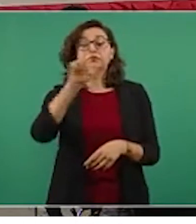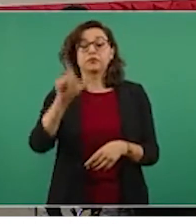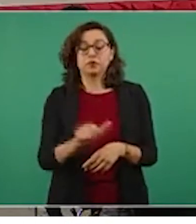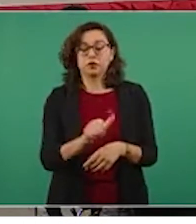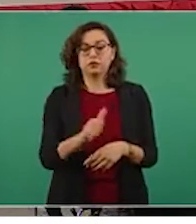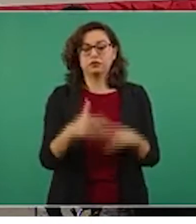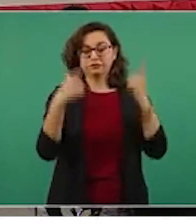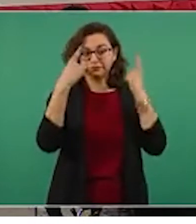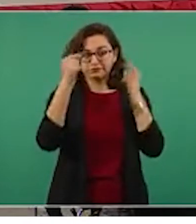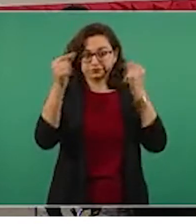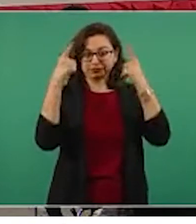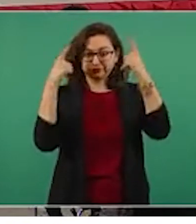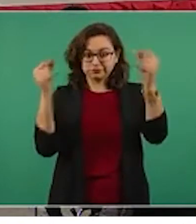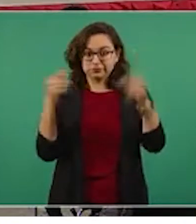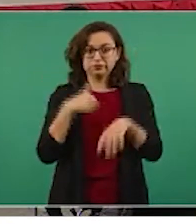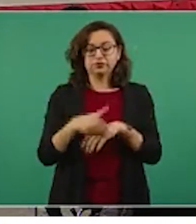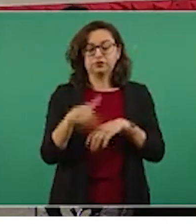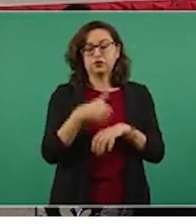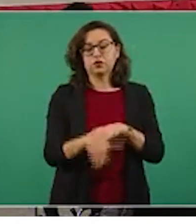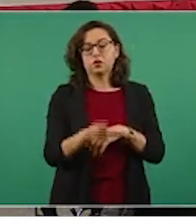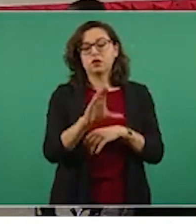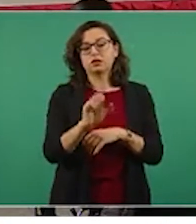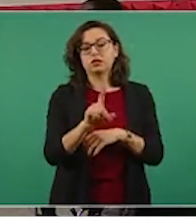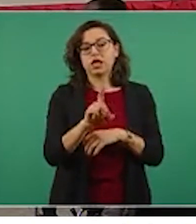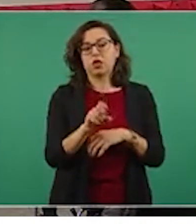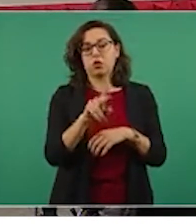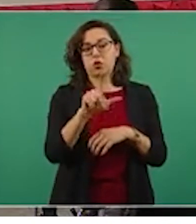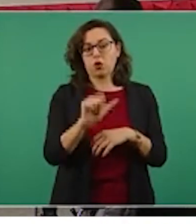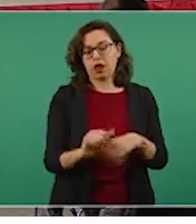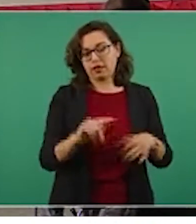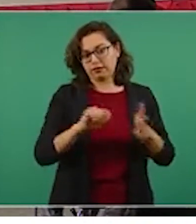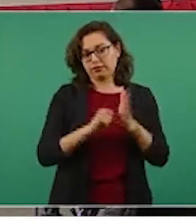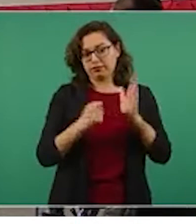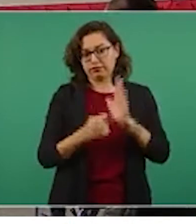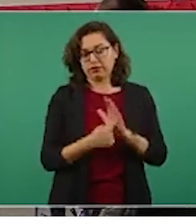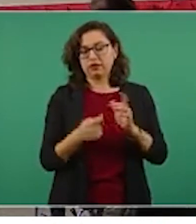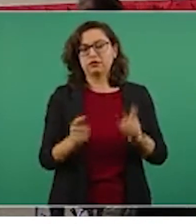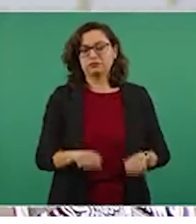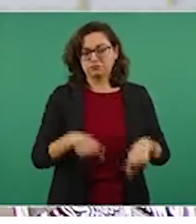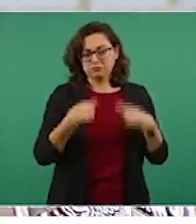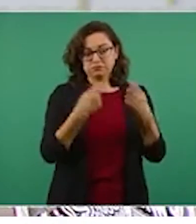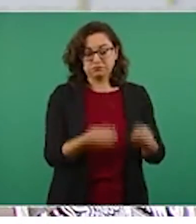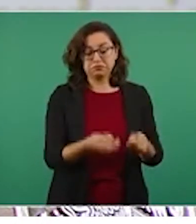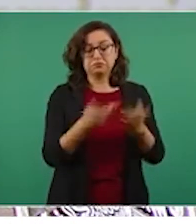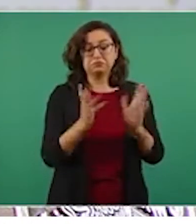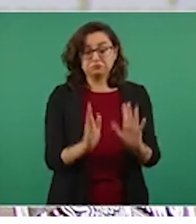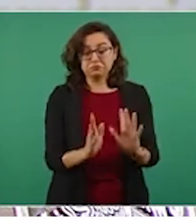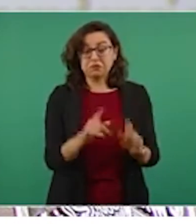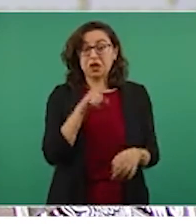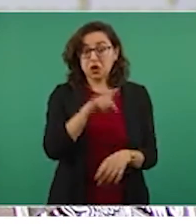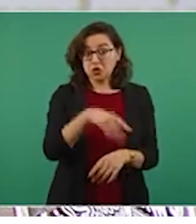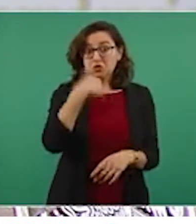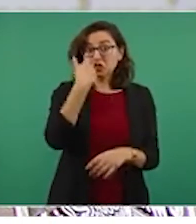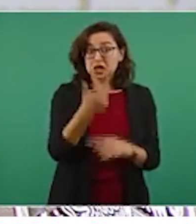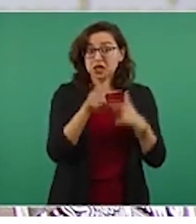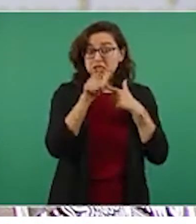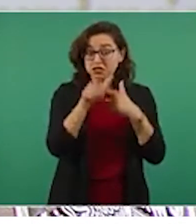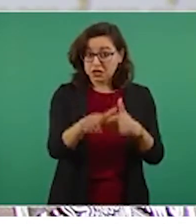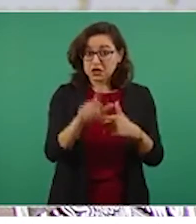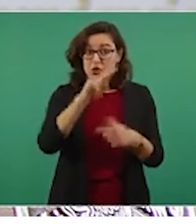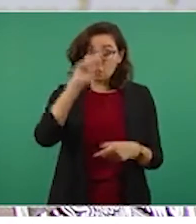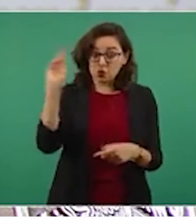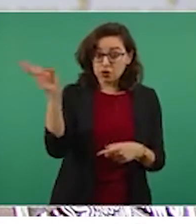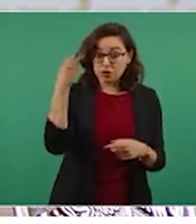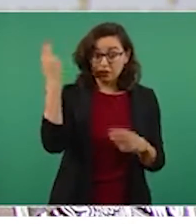ya lo mencionamos, su cédula profesional, que les va a permitir continuar con sus estudios en el sistema de educación superior,